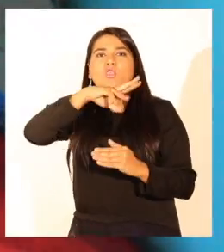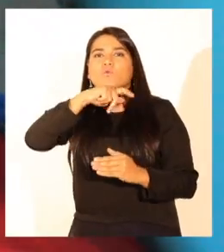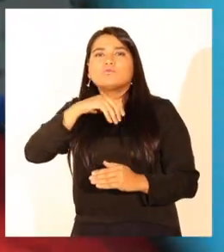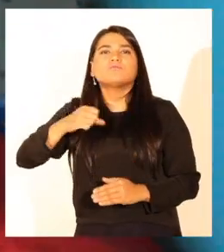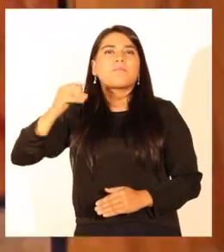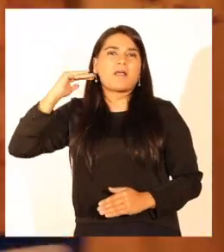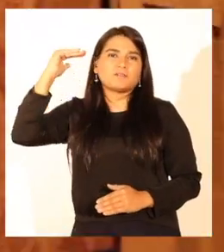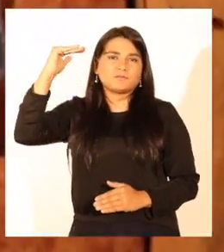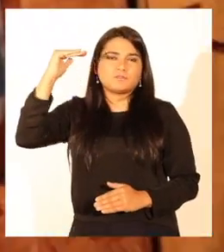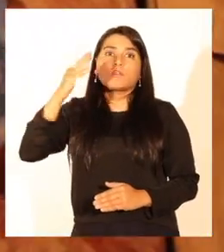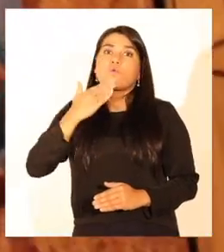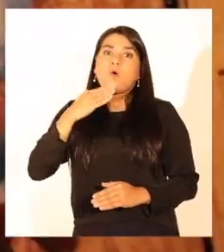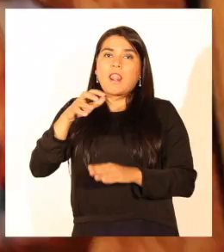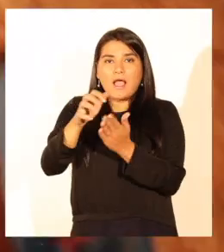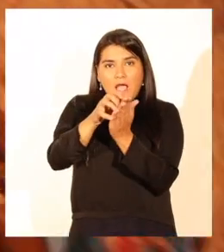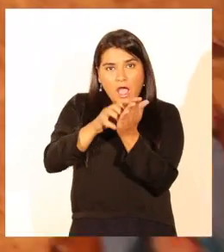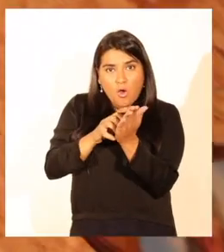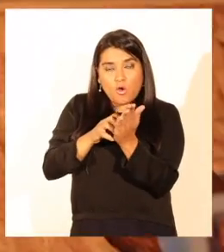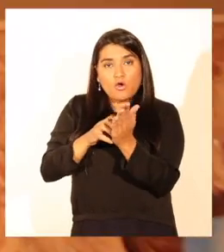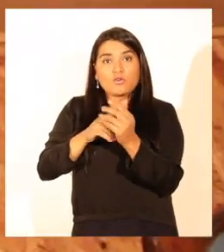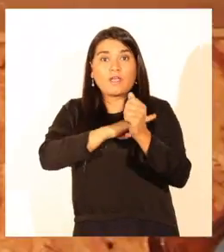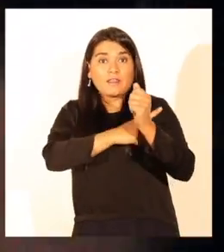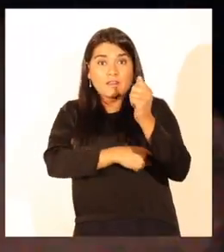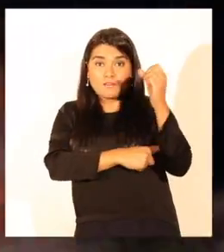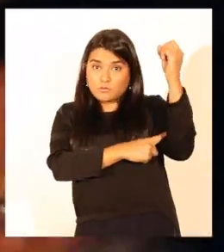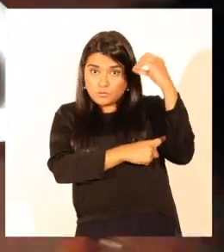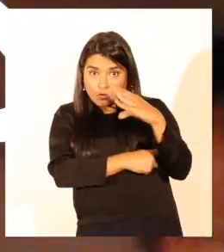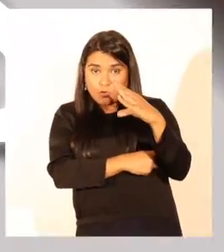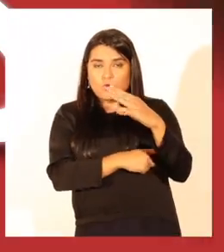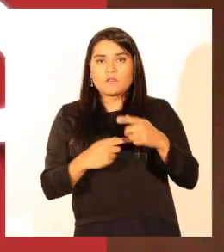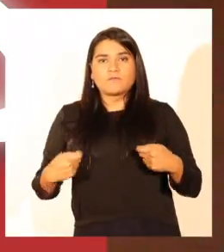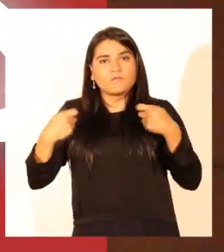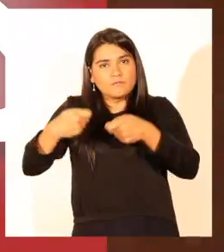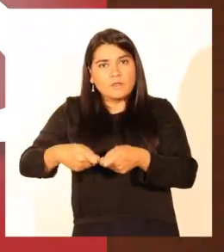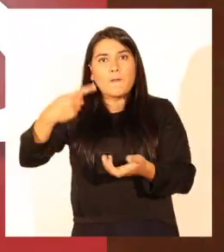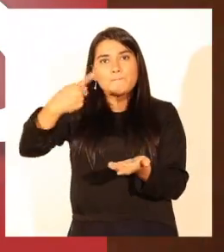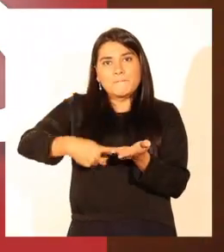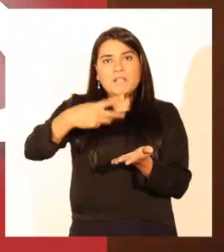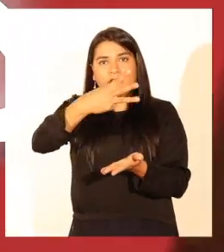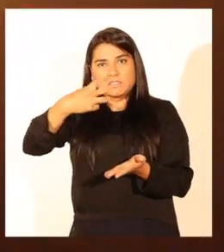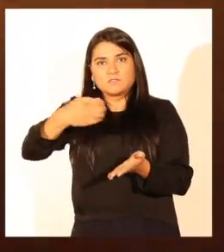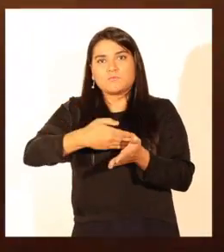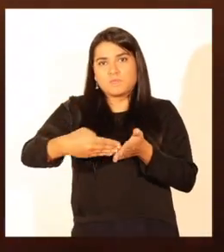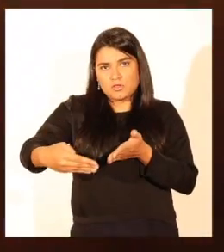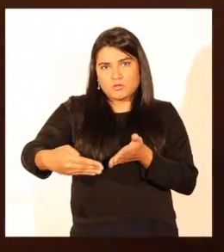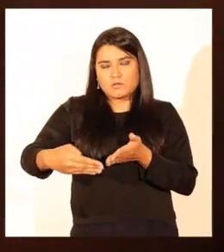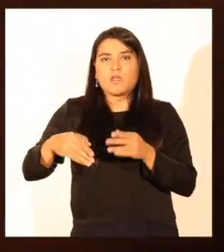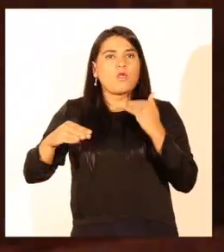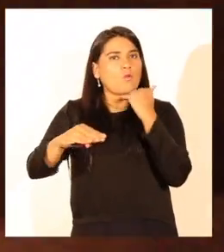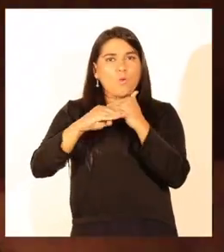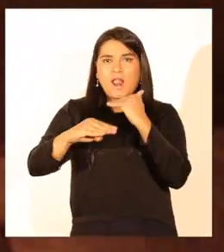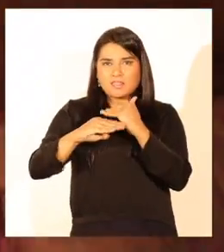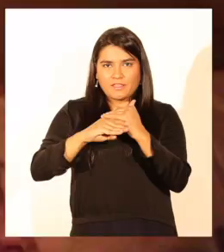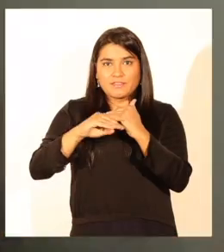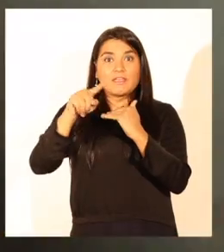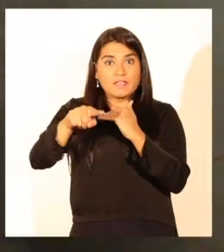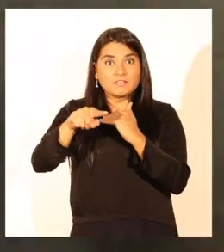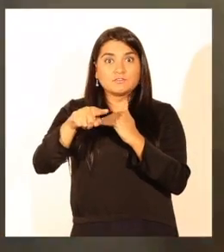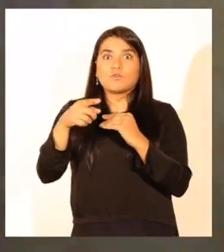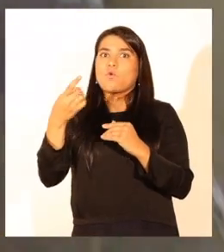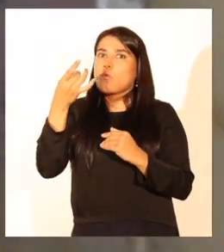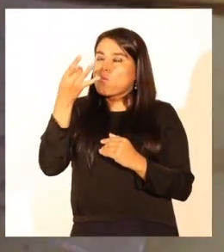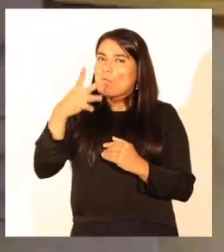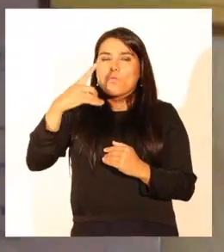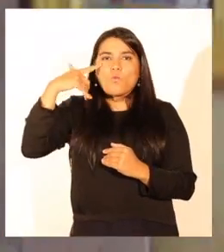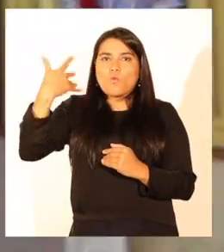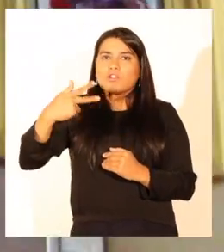mayores, y ahorro energético con una inversión de 1.300 millones de pesos. La igualdad es uno de los